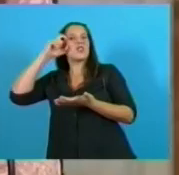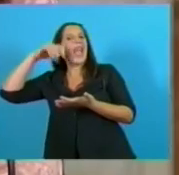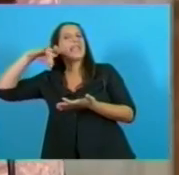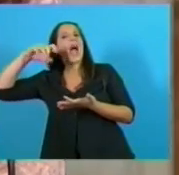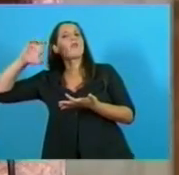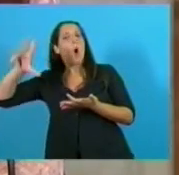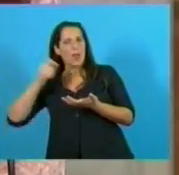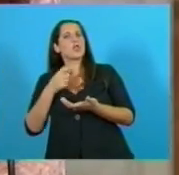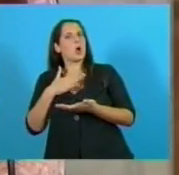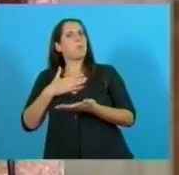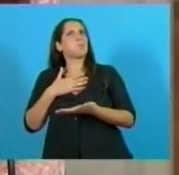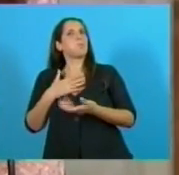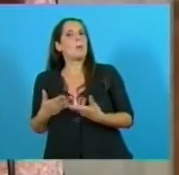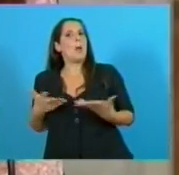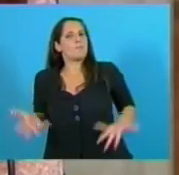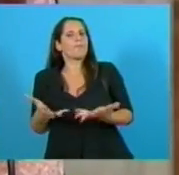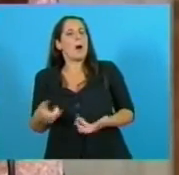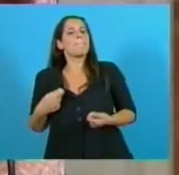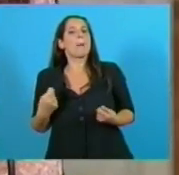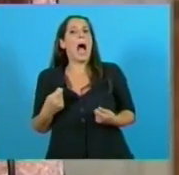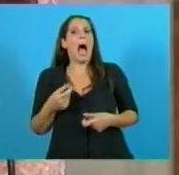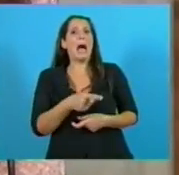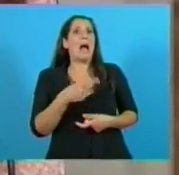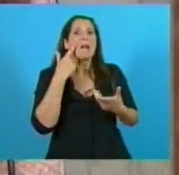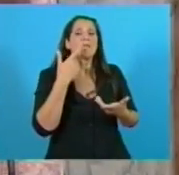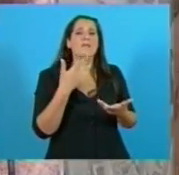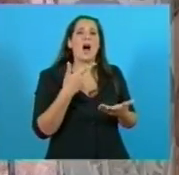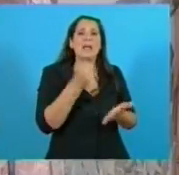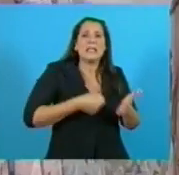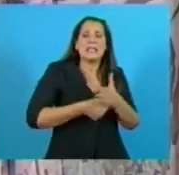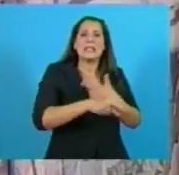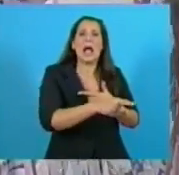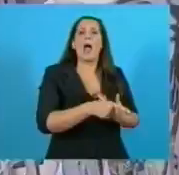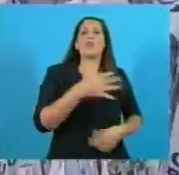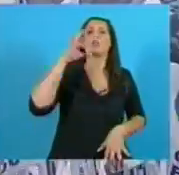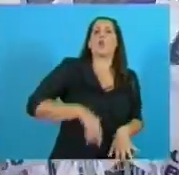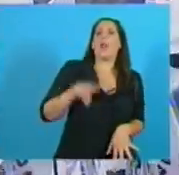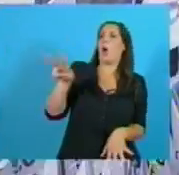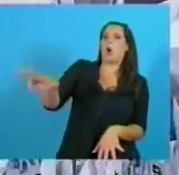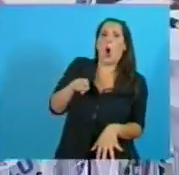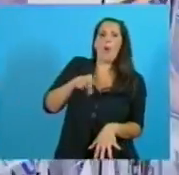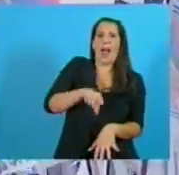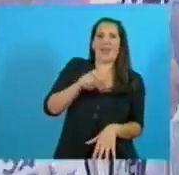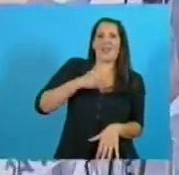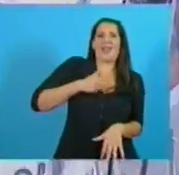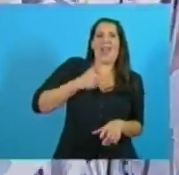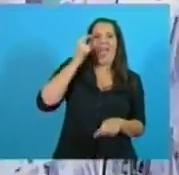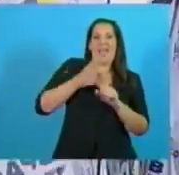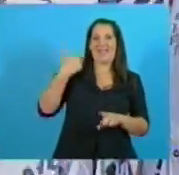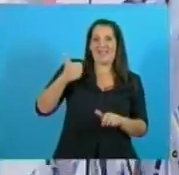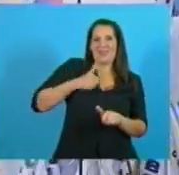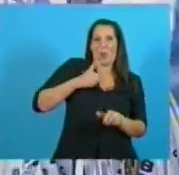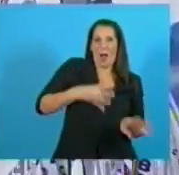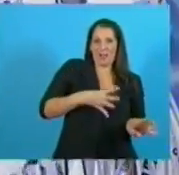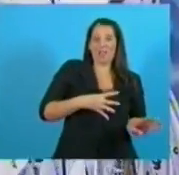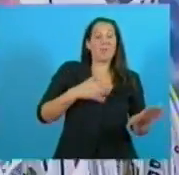para que los combatientes de Malvinas pudieran cobrar lo que hoy cobran, por eso me siento profundamente conmovida y realmente